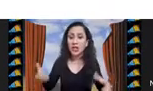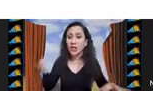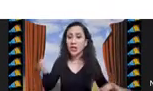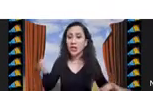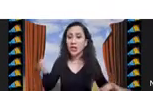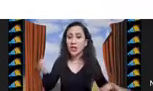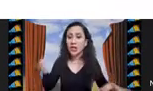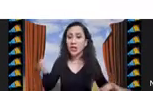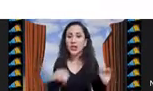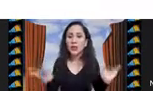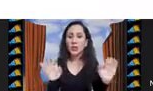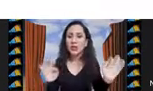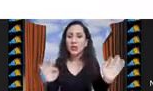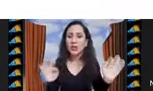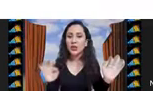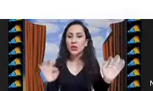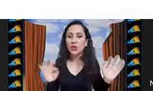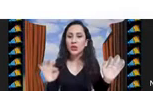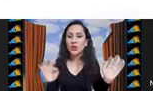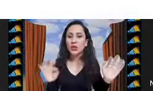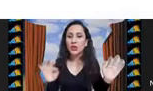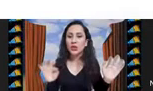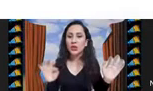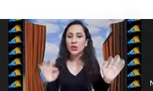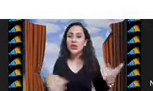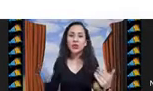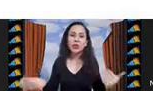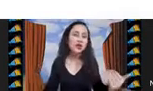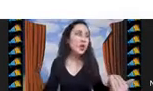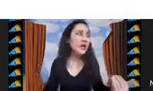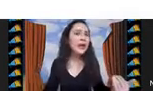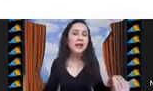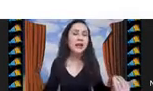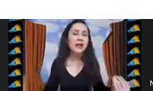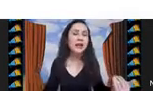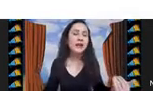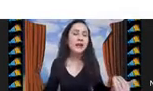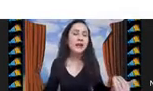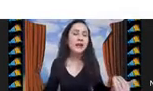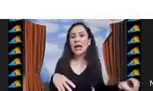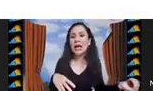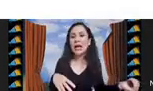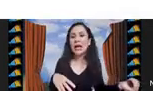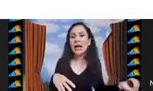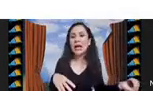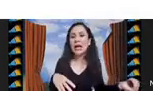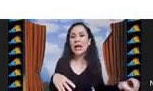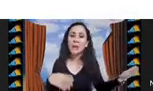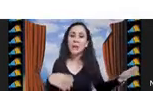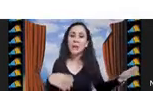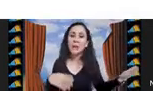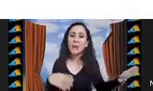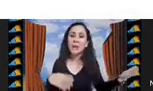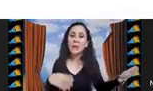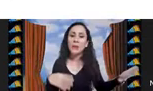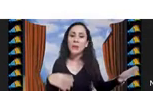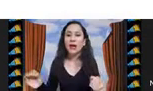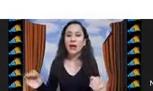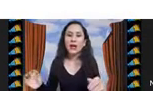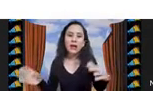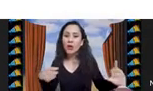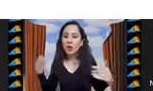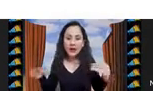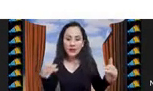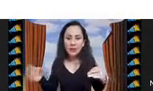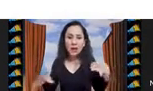solución y luego aleatoriamente le modifico algo y si esa nueva solución que generé es mejor que la que ya tenía, me quedo con esa